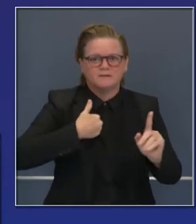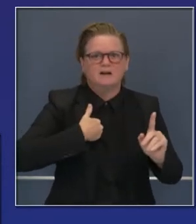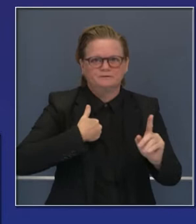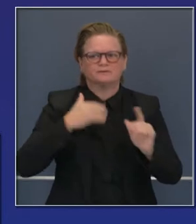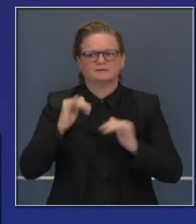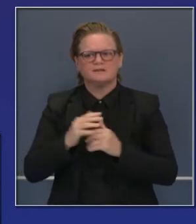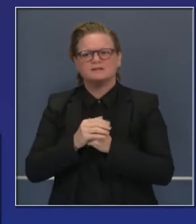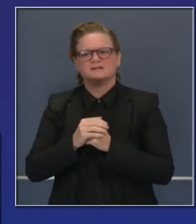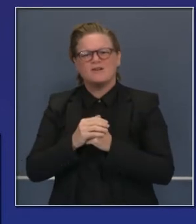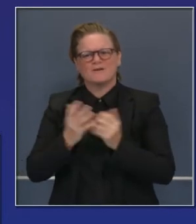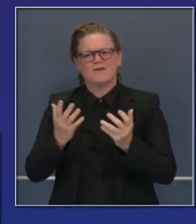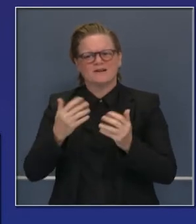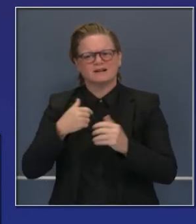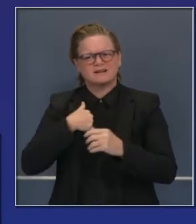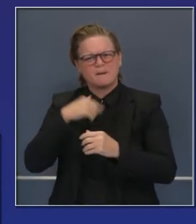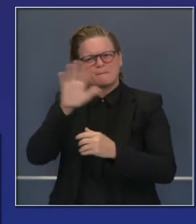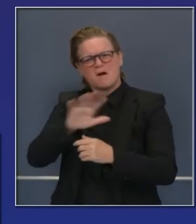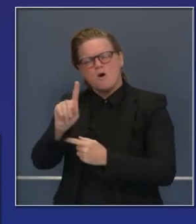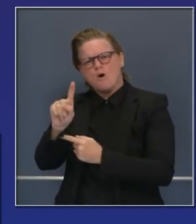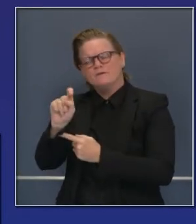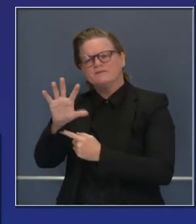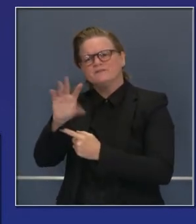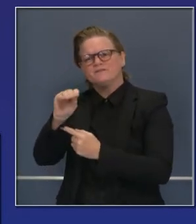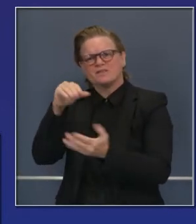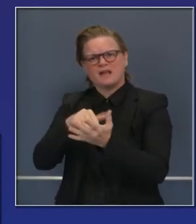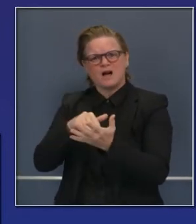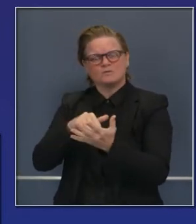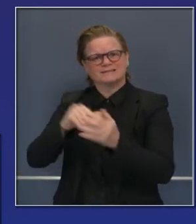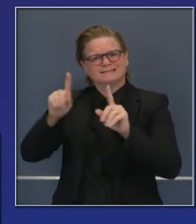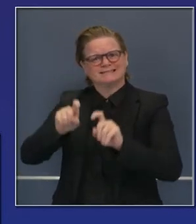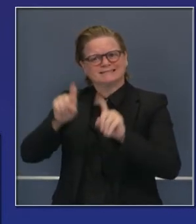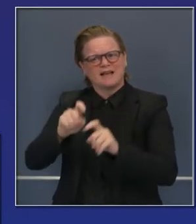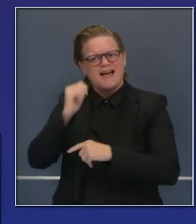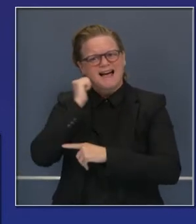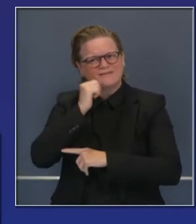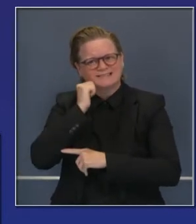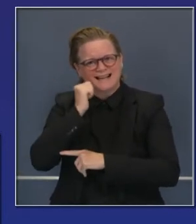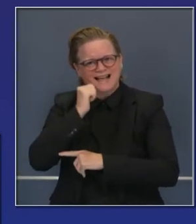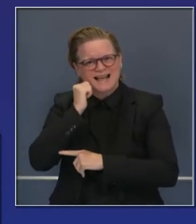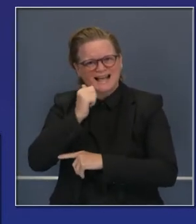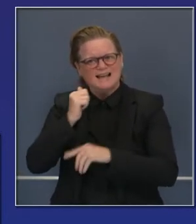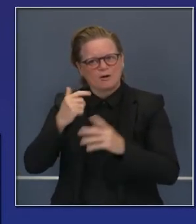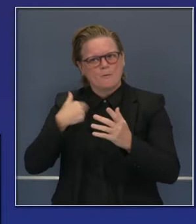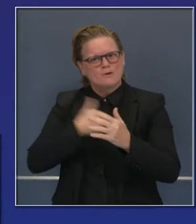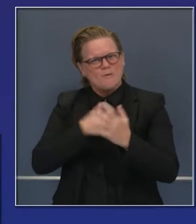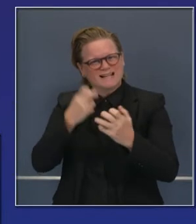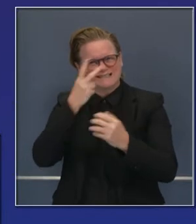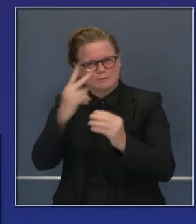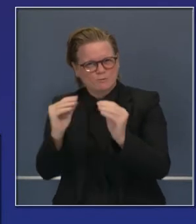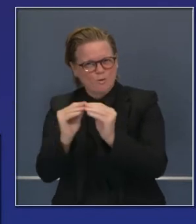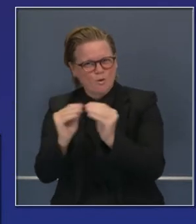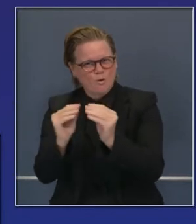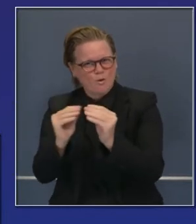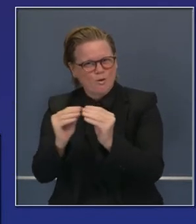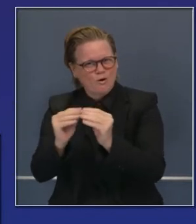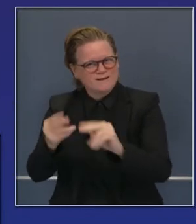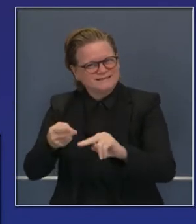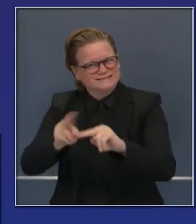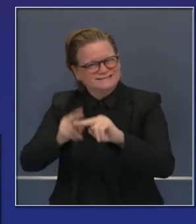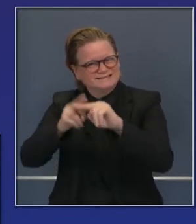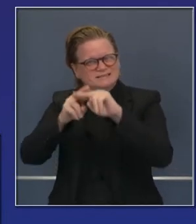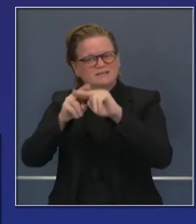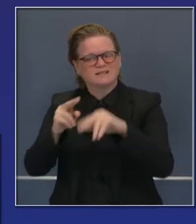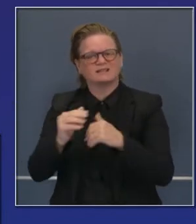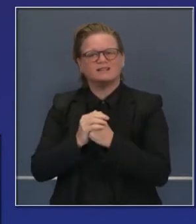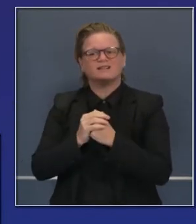laboratorio todavía no estamos llegando a 150,000 pruebas todos los días. Pero en las próximas semanas, próximos meses,